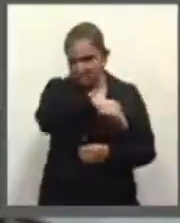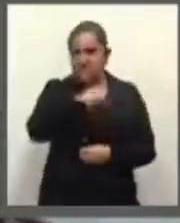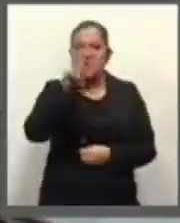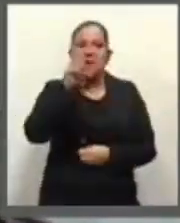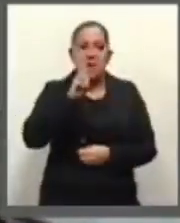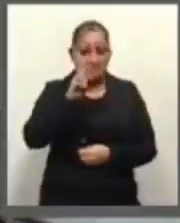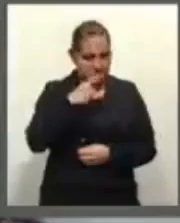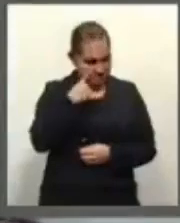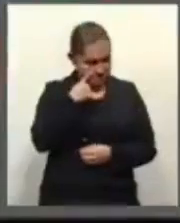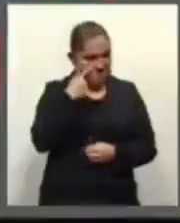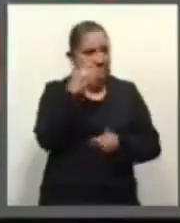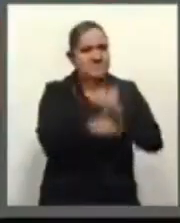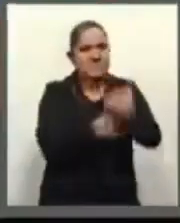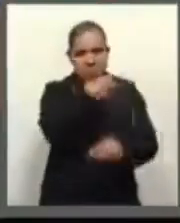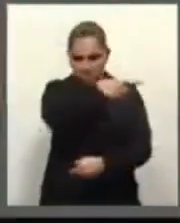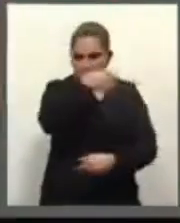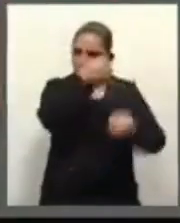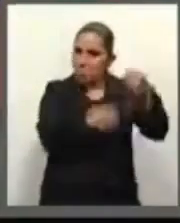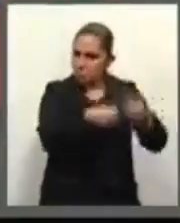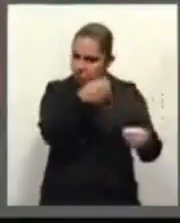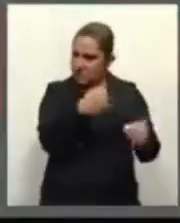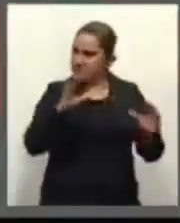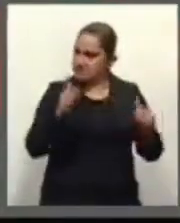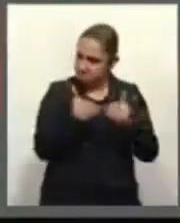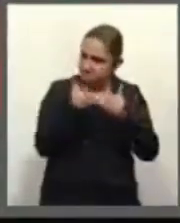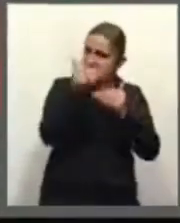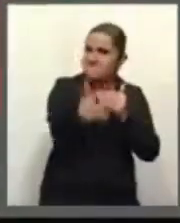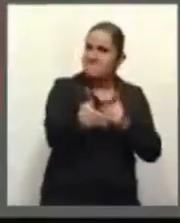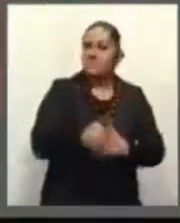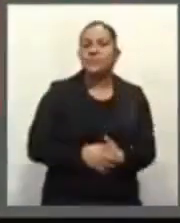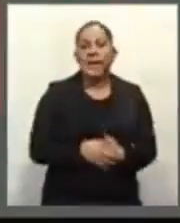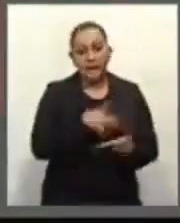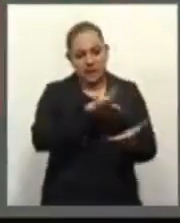hará justicia. Gracias, compañera diputada.